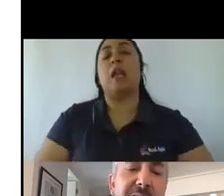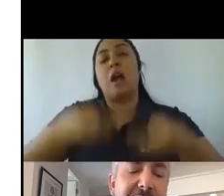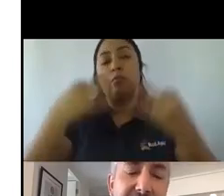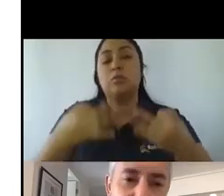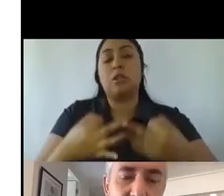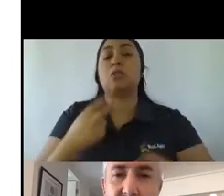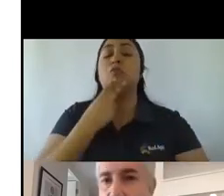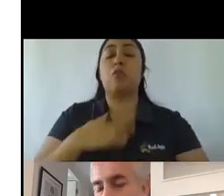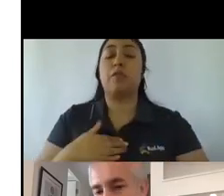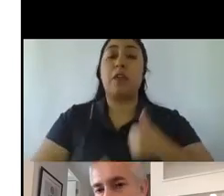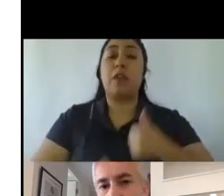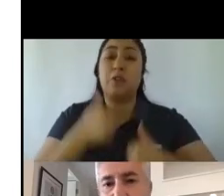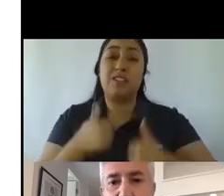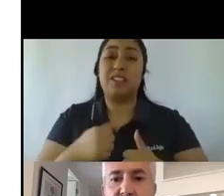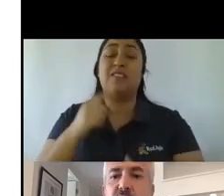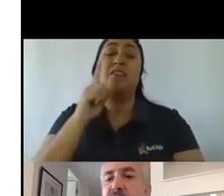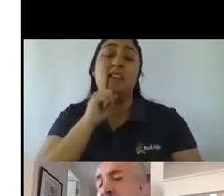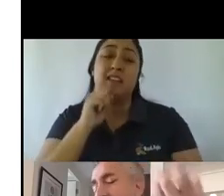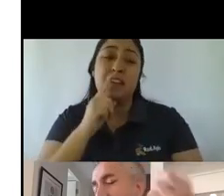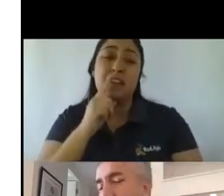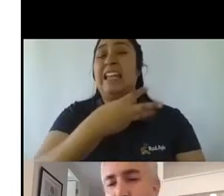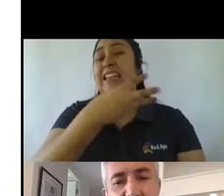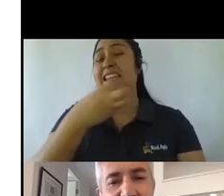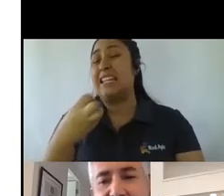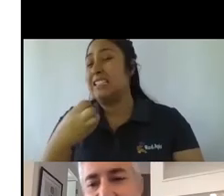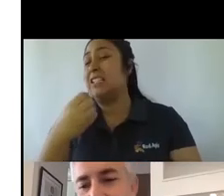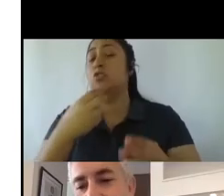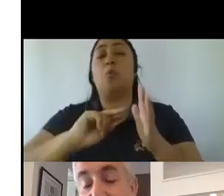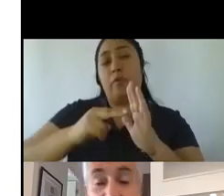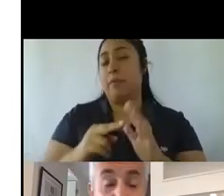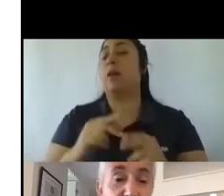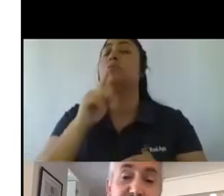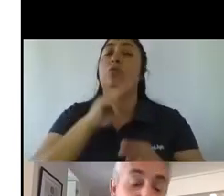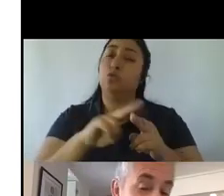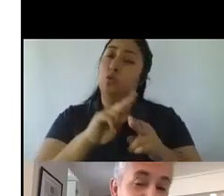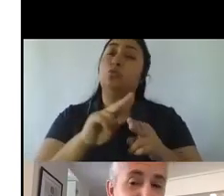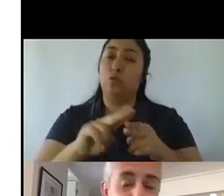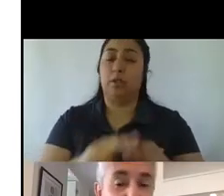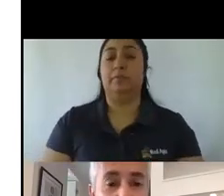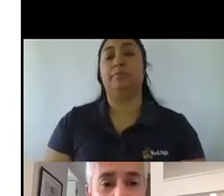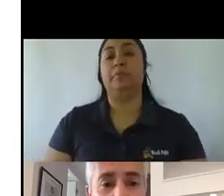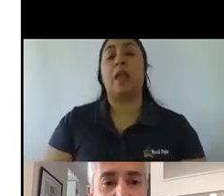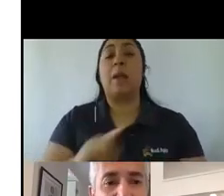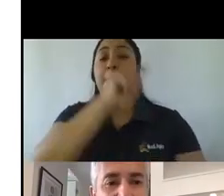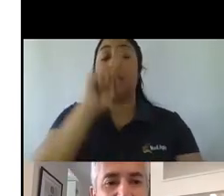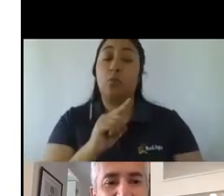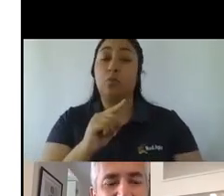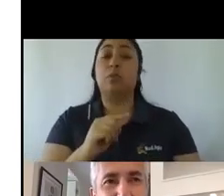sino que van a tener 300 que resolver. Entonces, la pregunta es gigante, el desafío también, por supuesto,